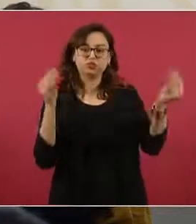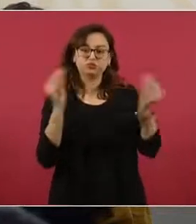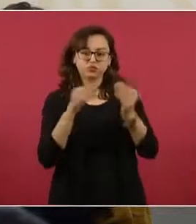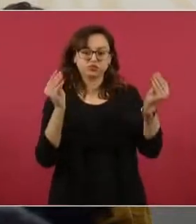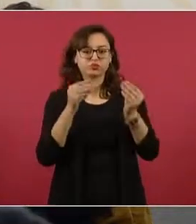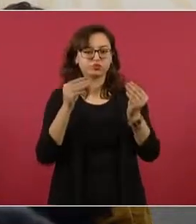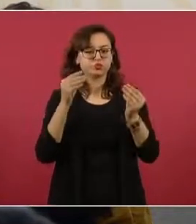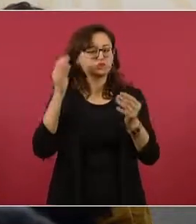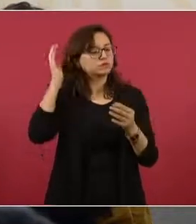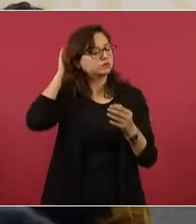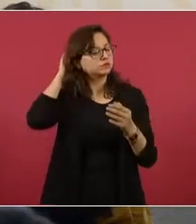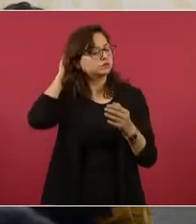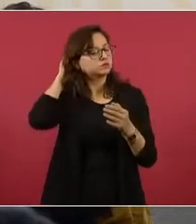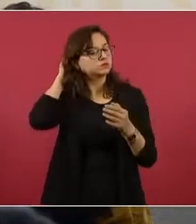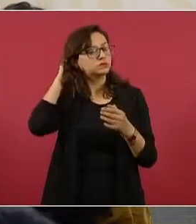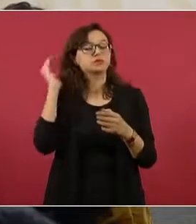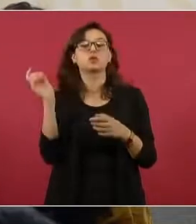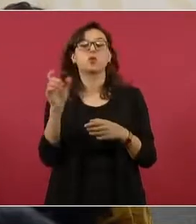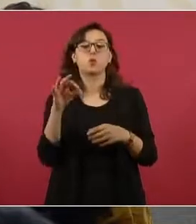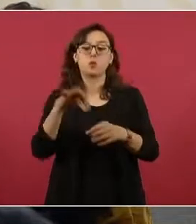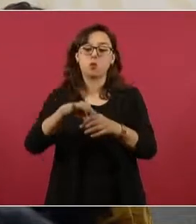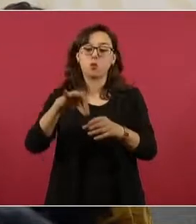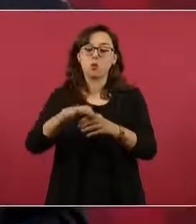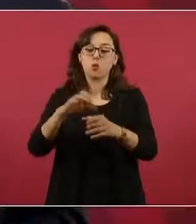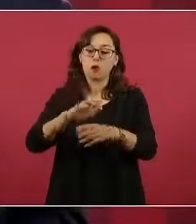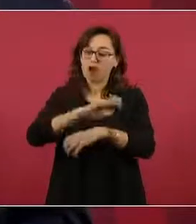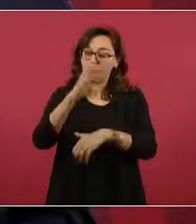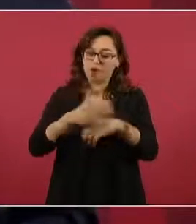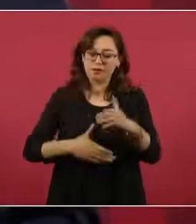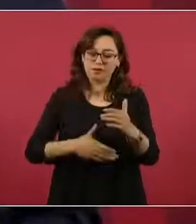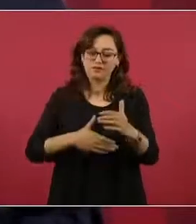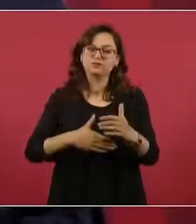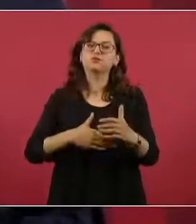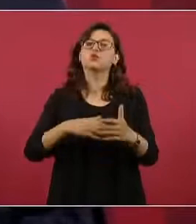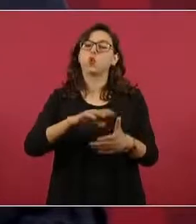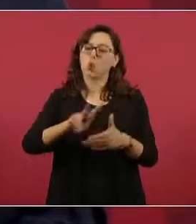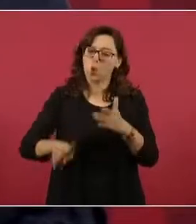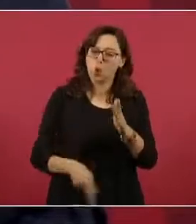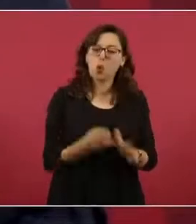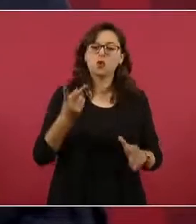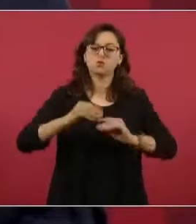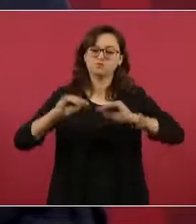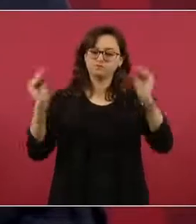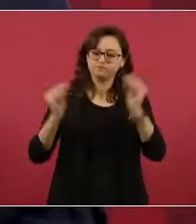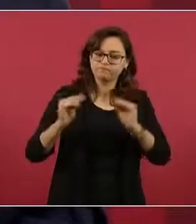pasen las elecciones al debate y